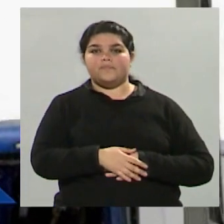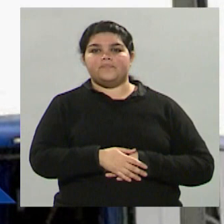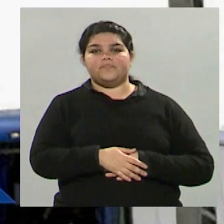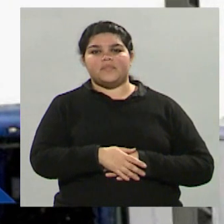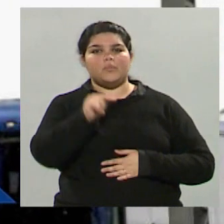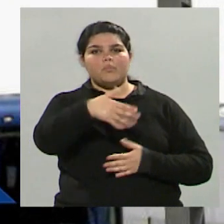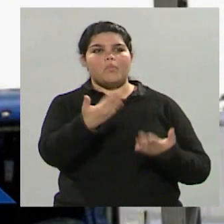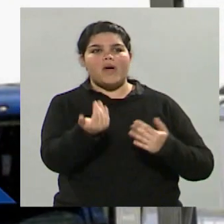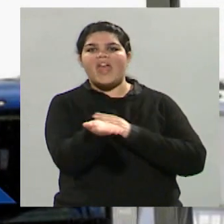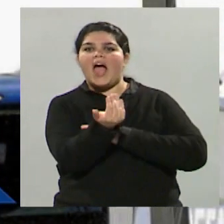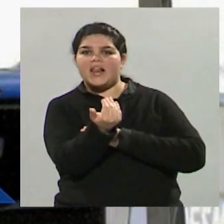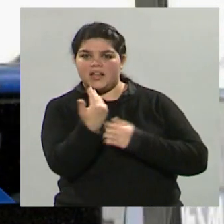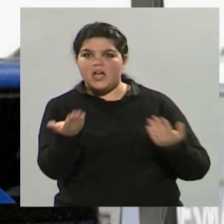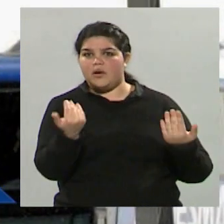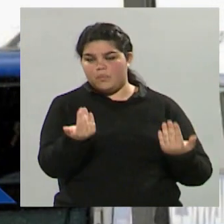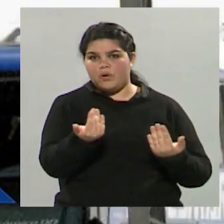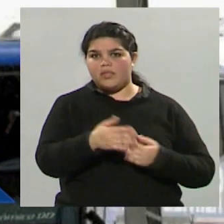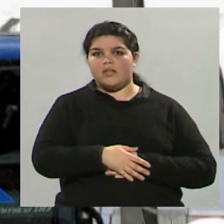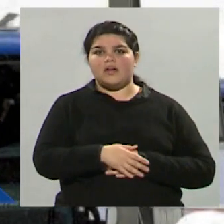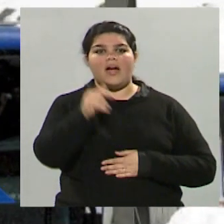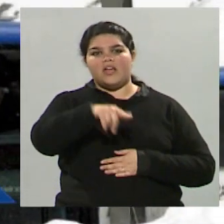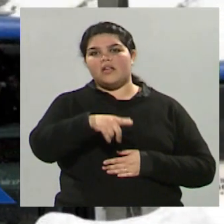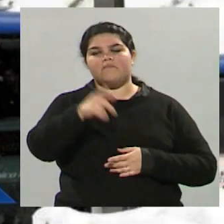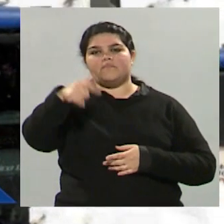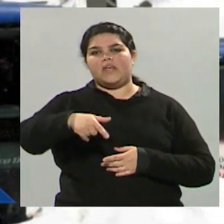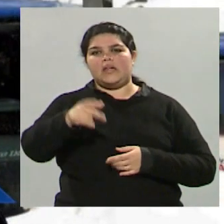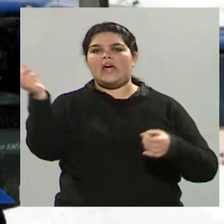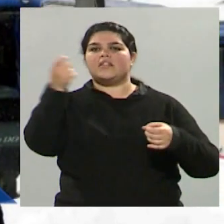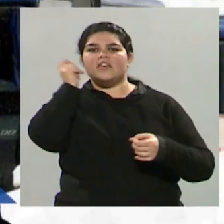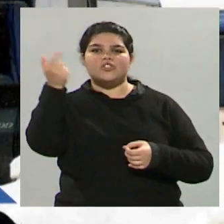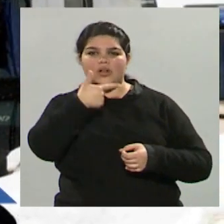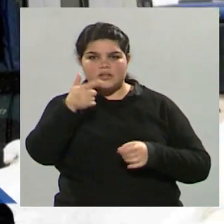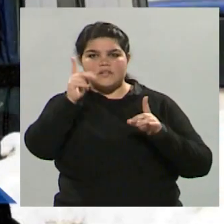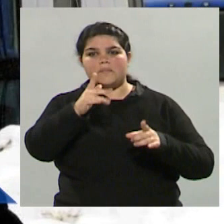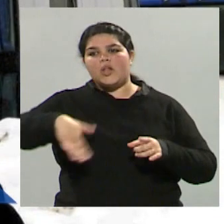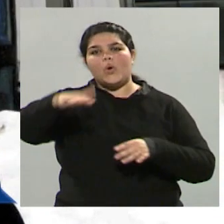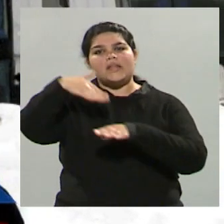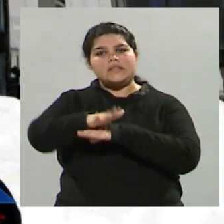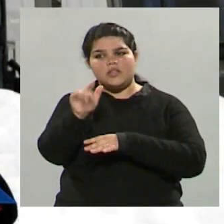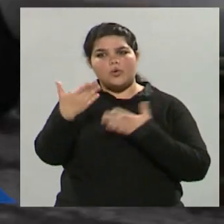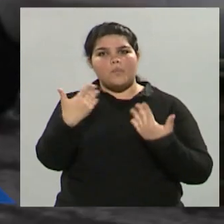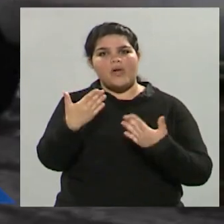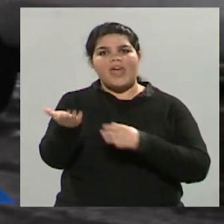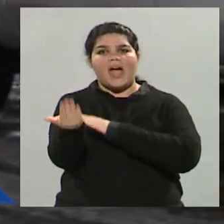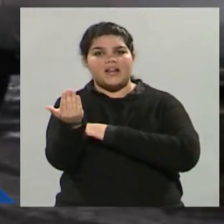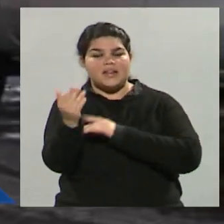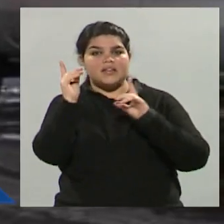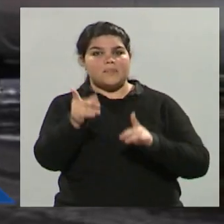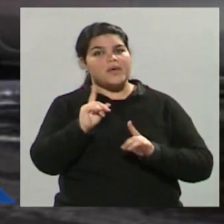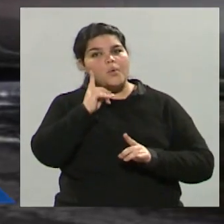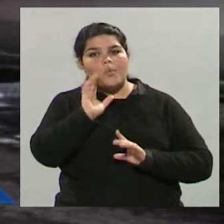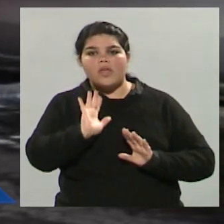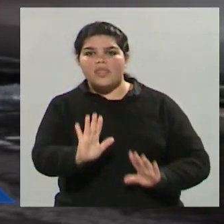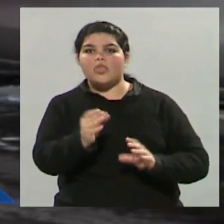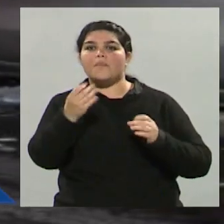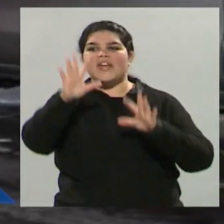pueden alquilar en muchas situaciones de servicio o en lugares céntricos y, por supuesto, tomar precaución porque